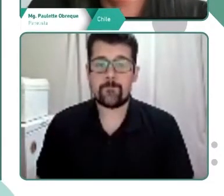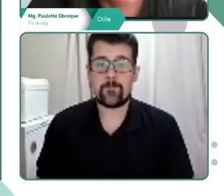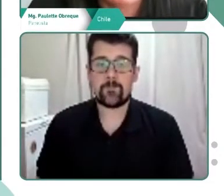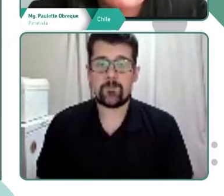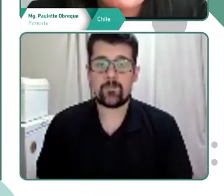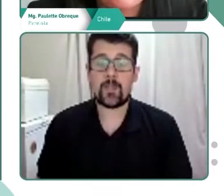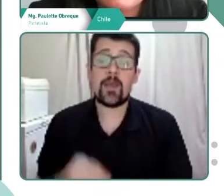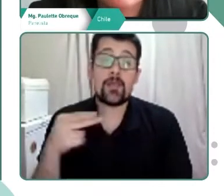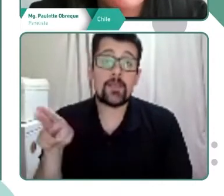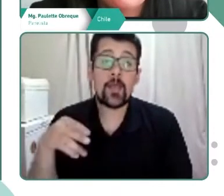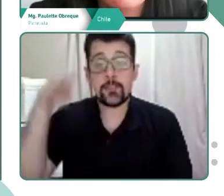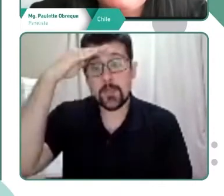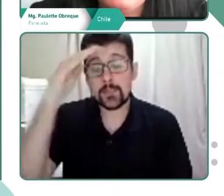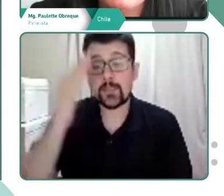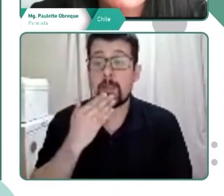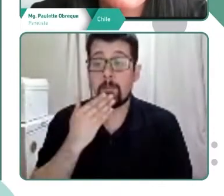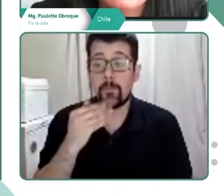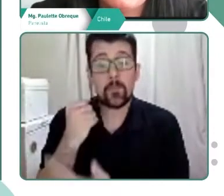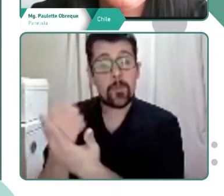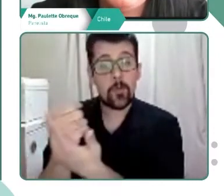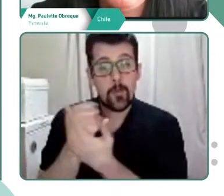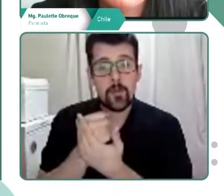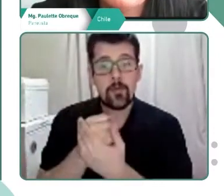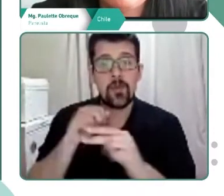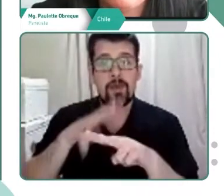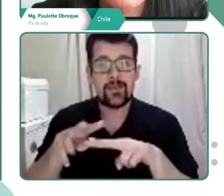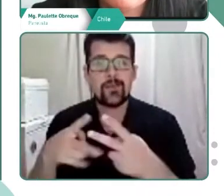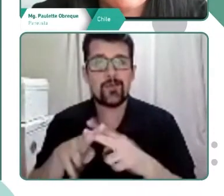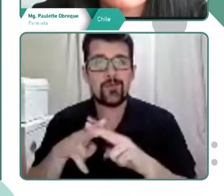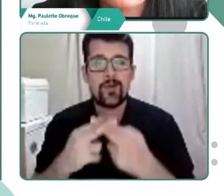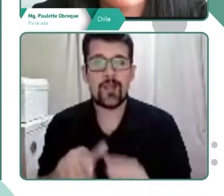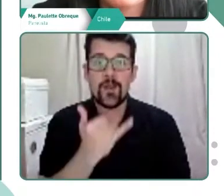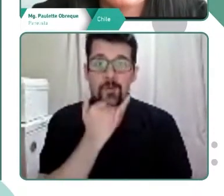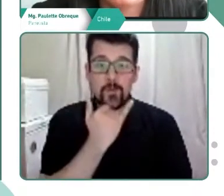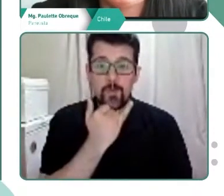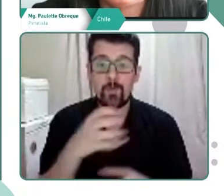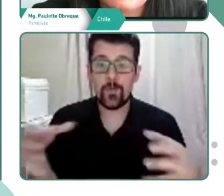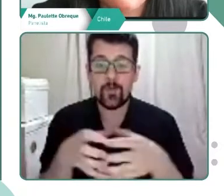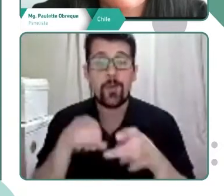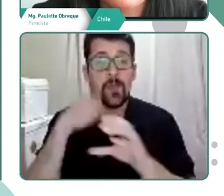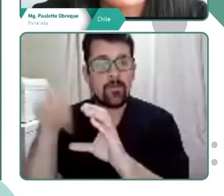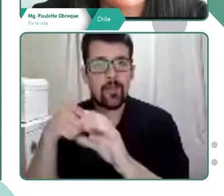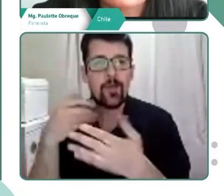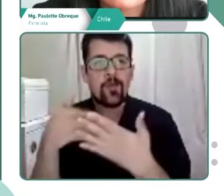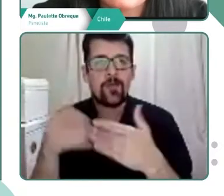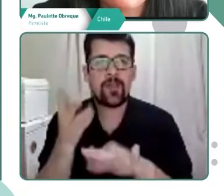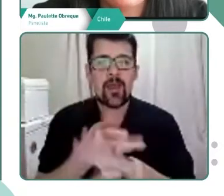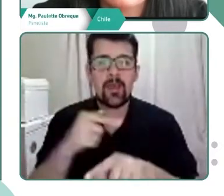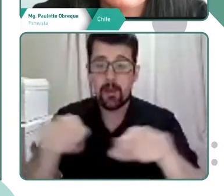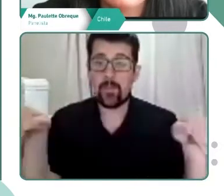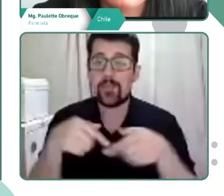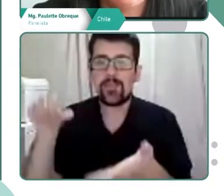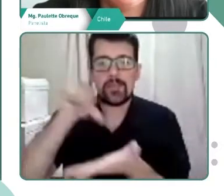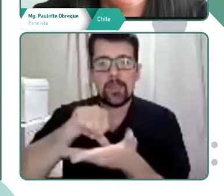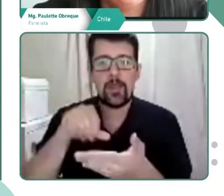Esta experiencia además nos permite crear un canal de YouTube que sirve como un espacio centralizado donde se almacena,